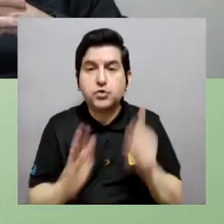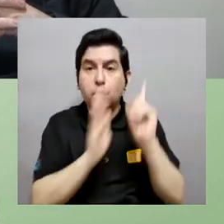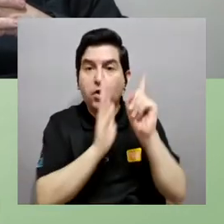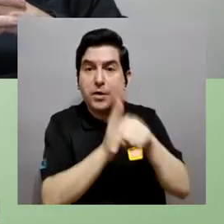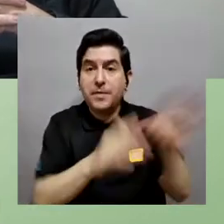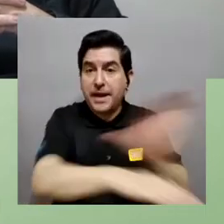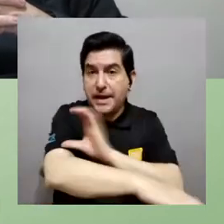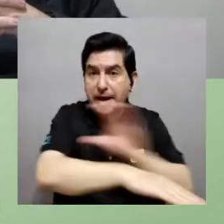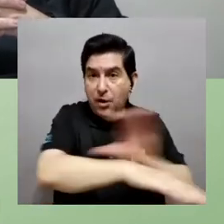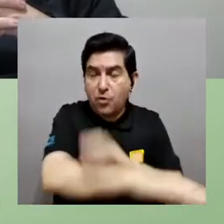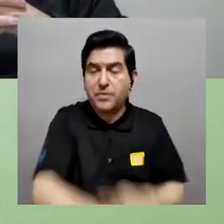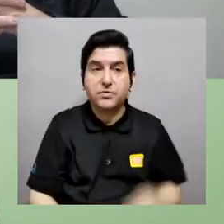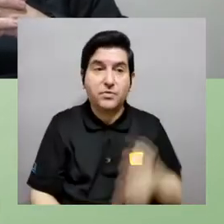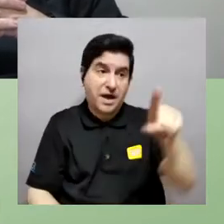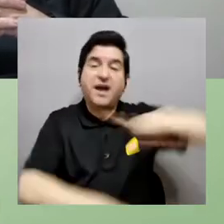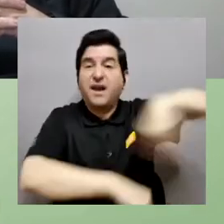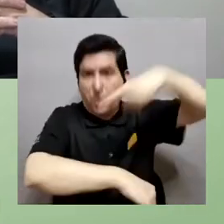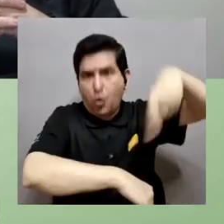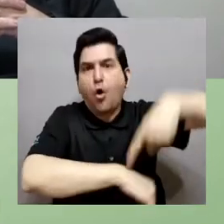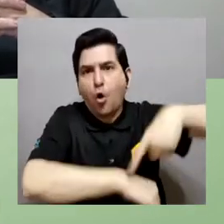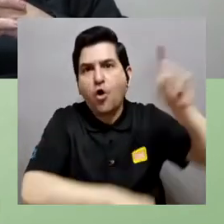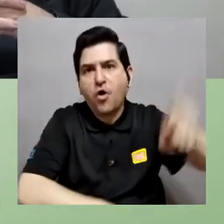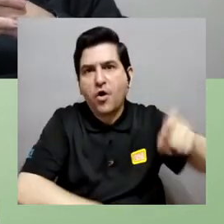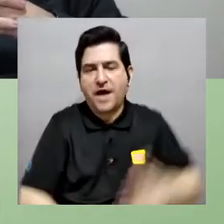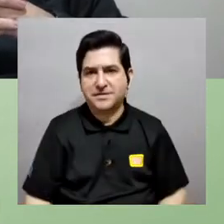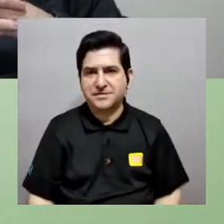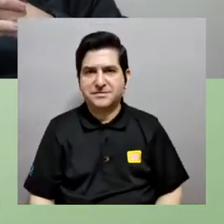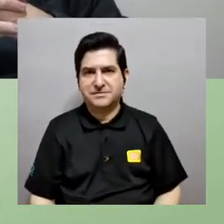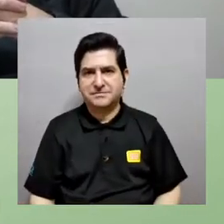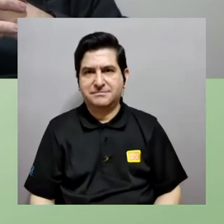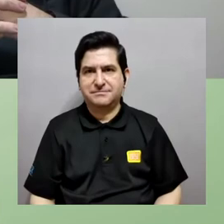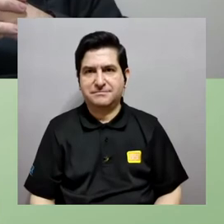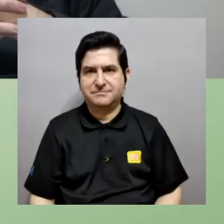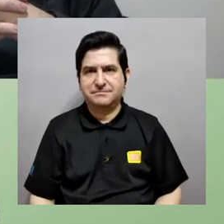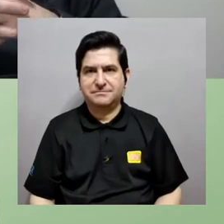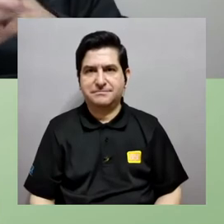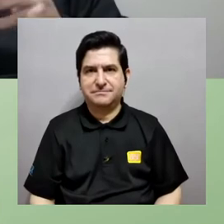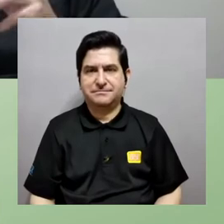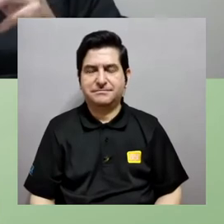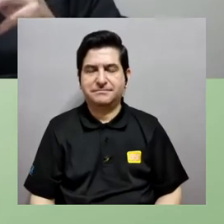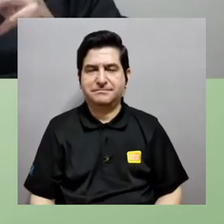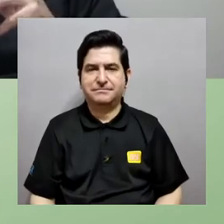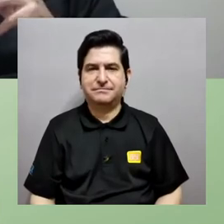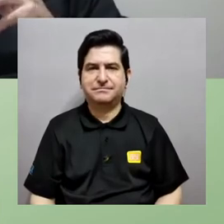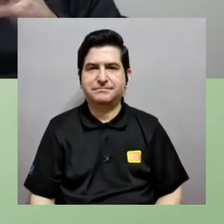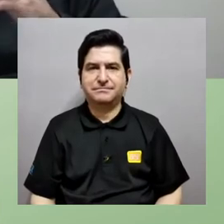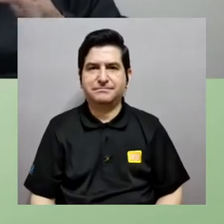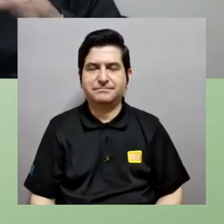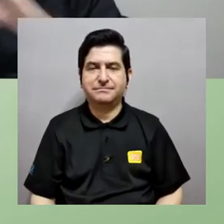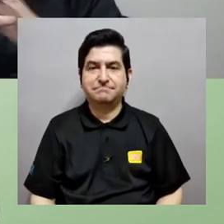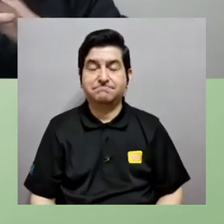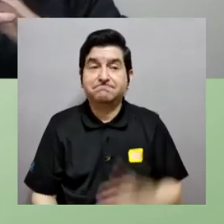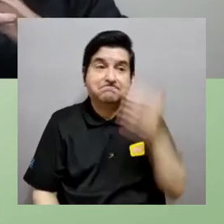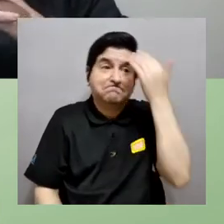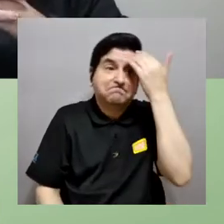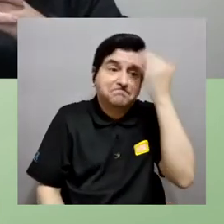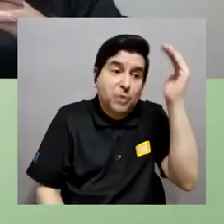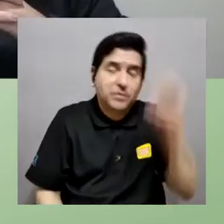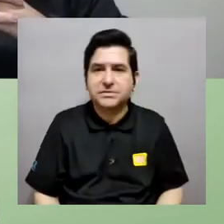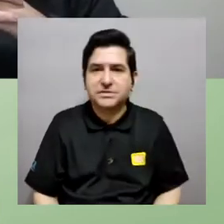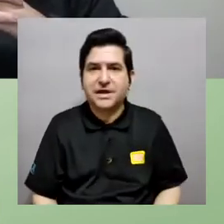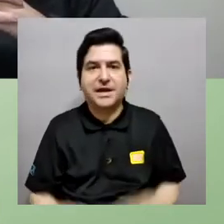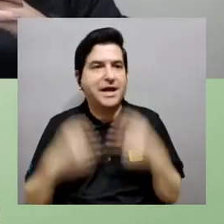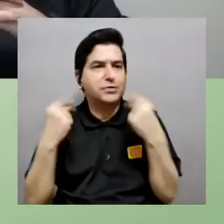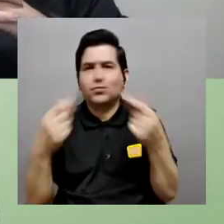son monstruosas que nosotros lo resolvimos en unos cuantos minutos en la computadora de él y en unas cuantas horas en esa proporción estamos yendo